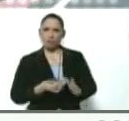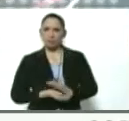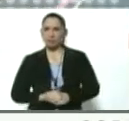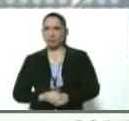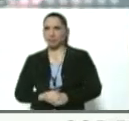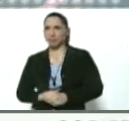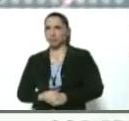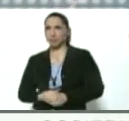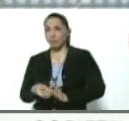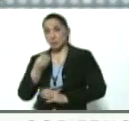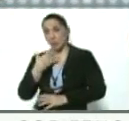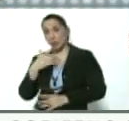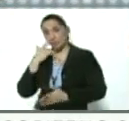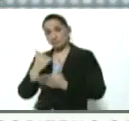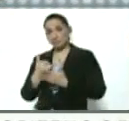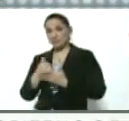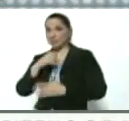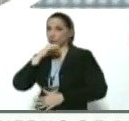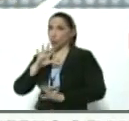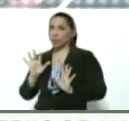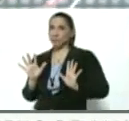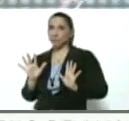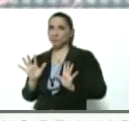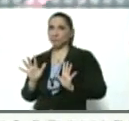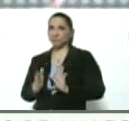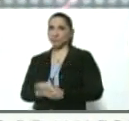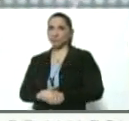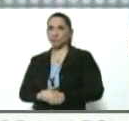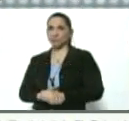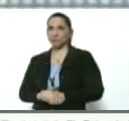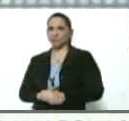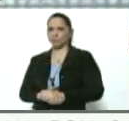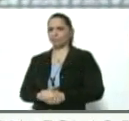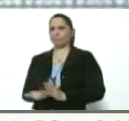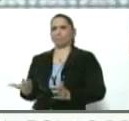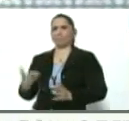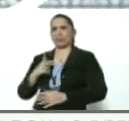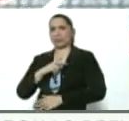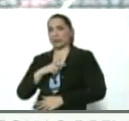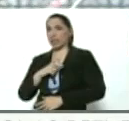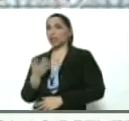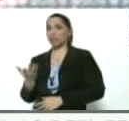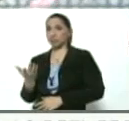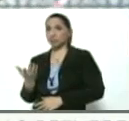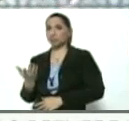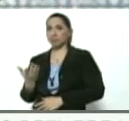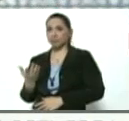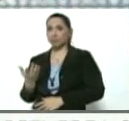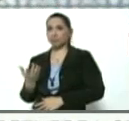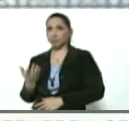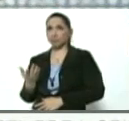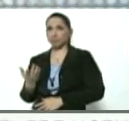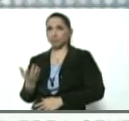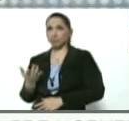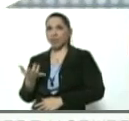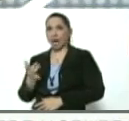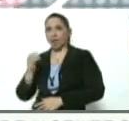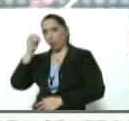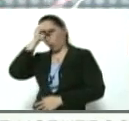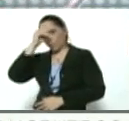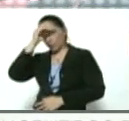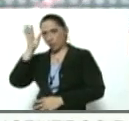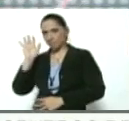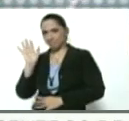es una versión curiosa, si cabe la opinión, ¿no?